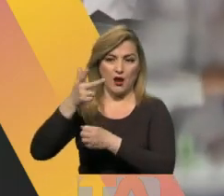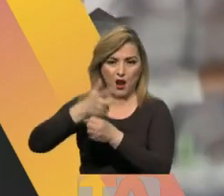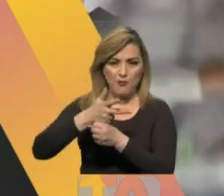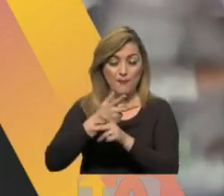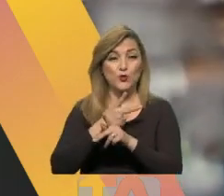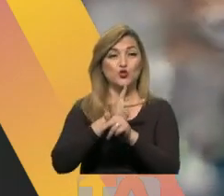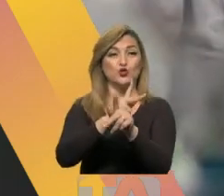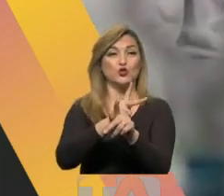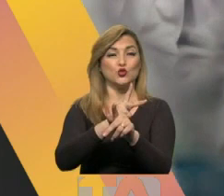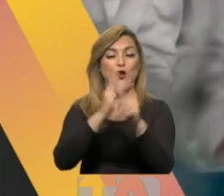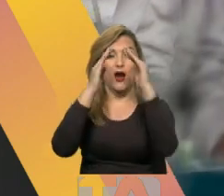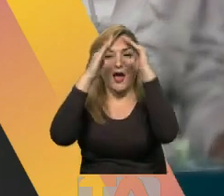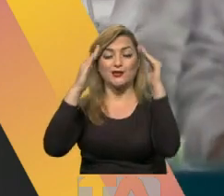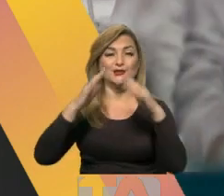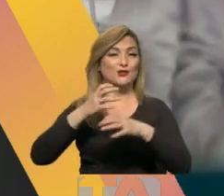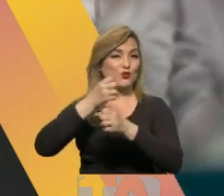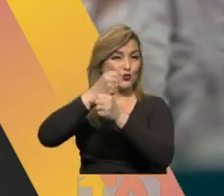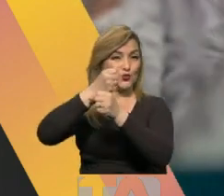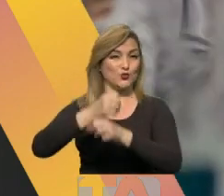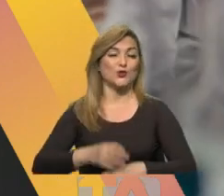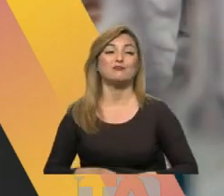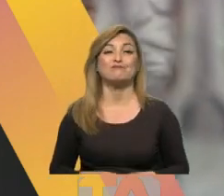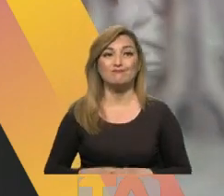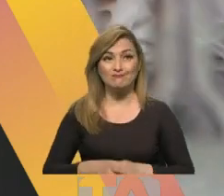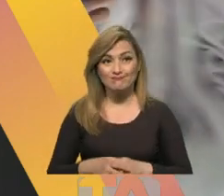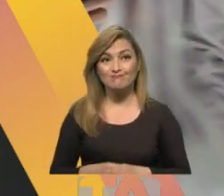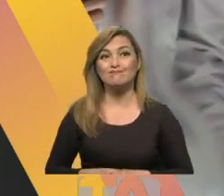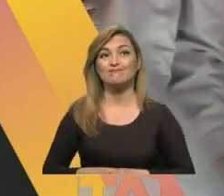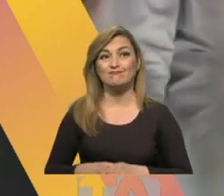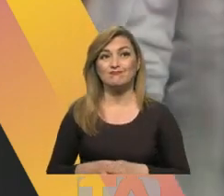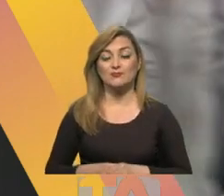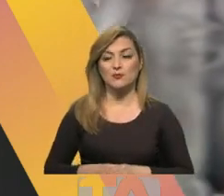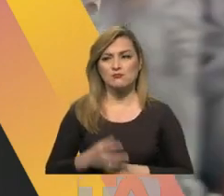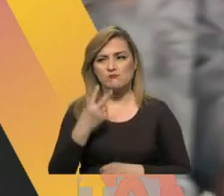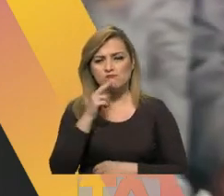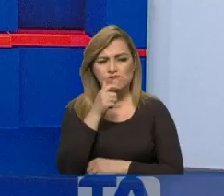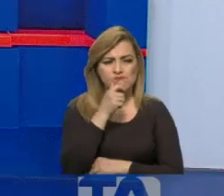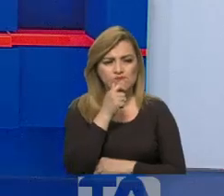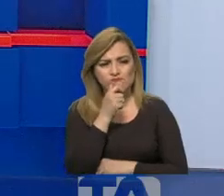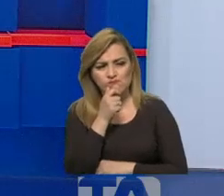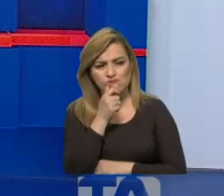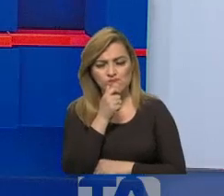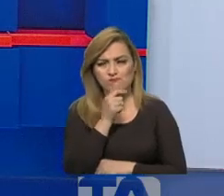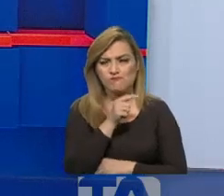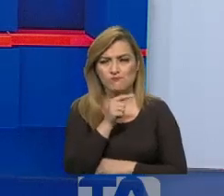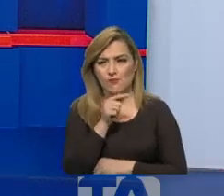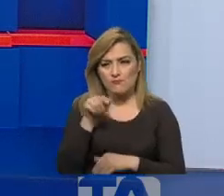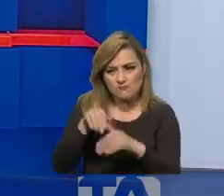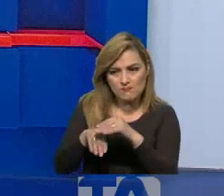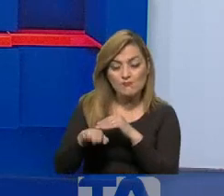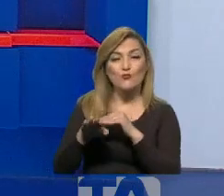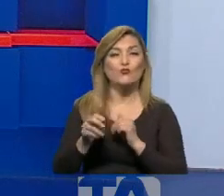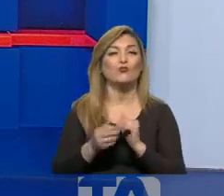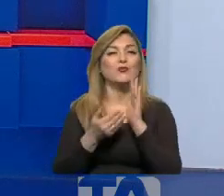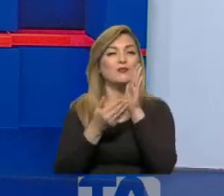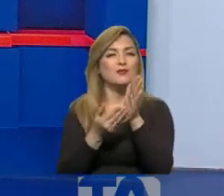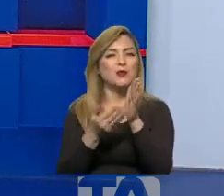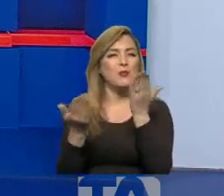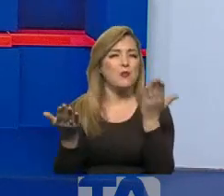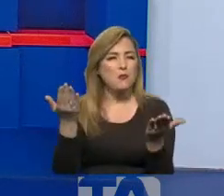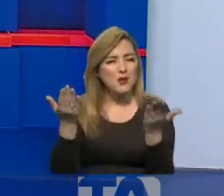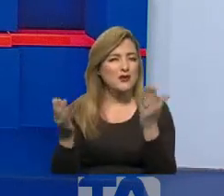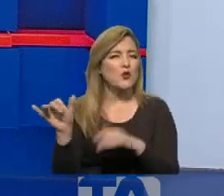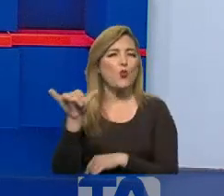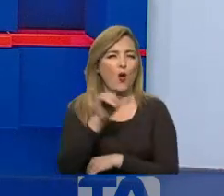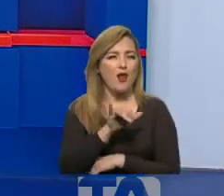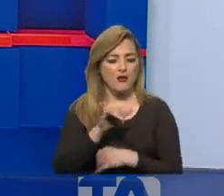pues esa casa se vuelve más segura. Sin embargo, el amigo de lo ajeno puede identificar por dónde entrar. Si nosotros comparamos, hacemos esta analogía,